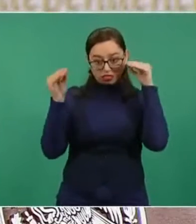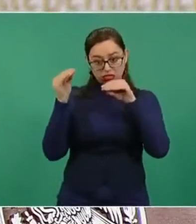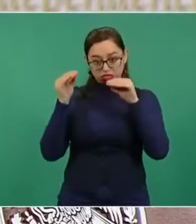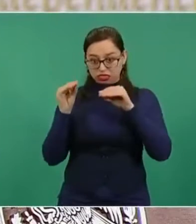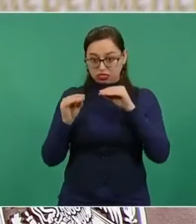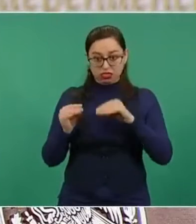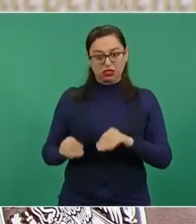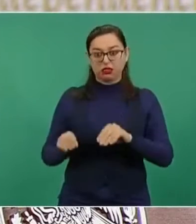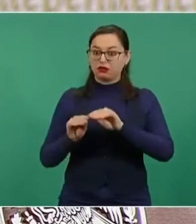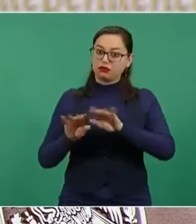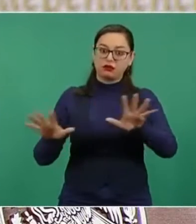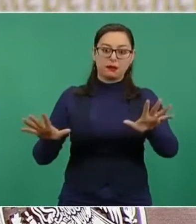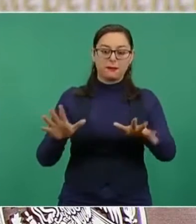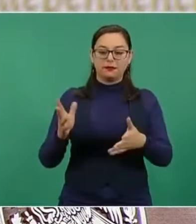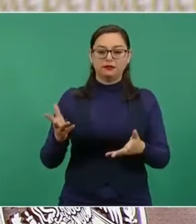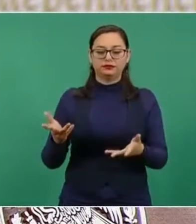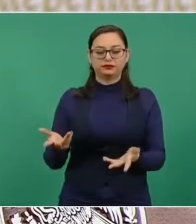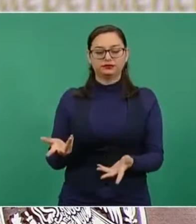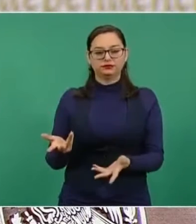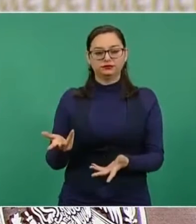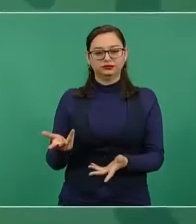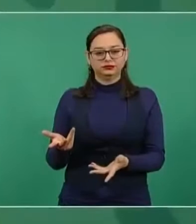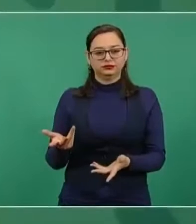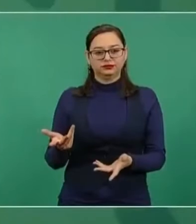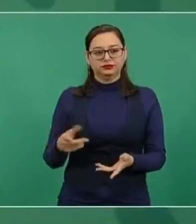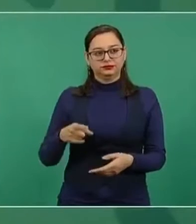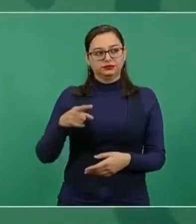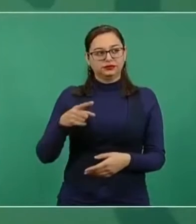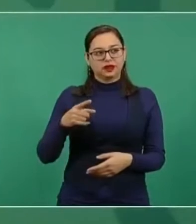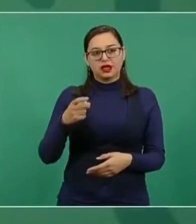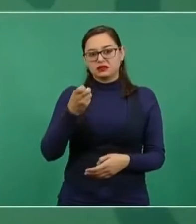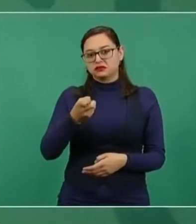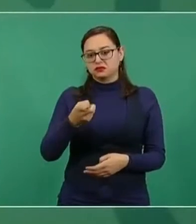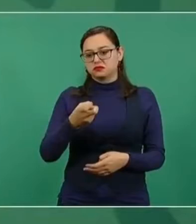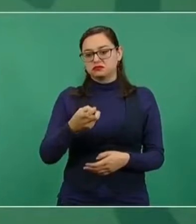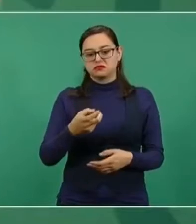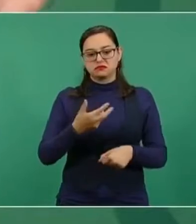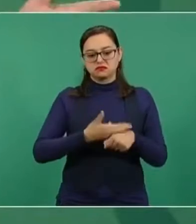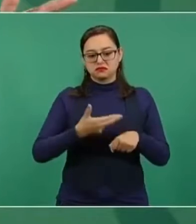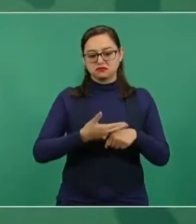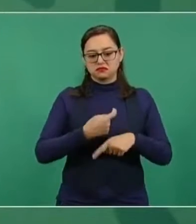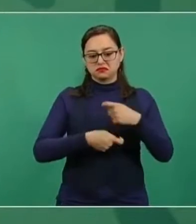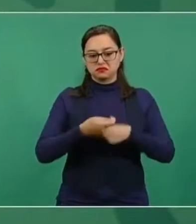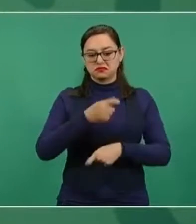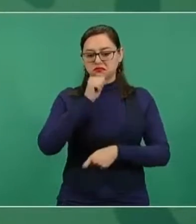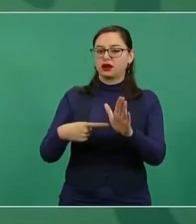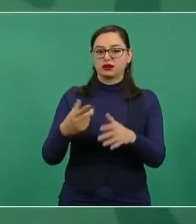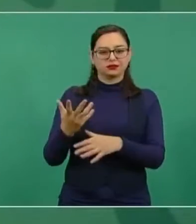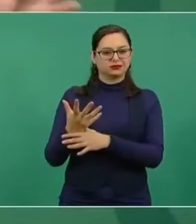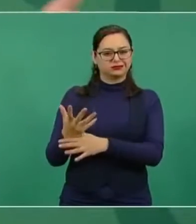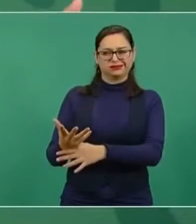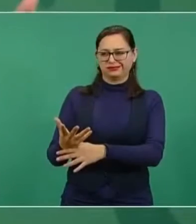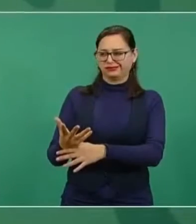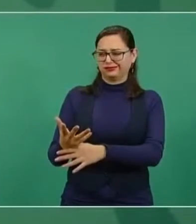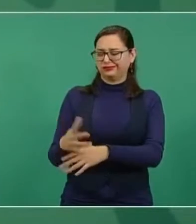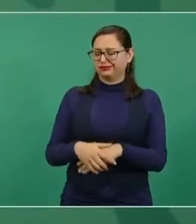de que es para no rendir cuentas, para que no haya transparencia, para